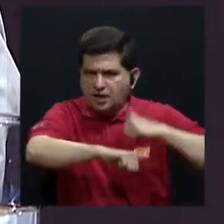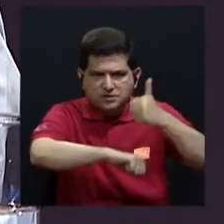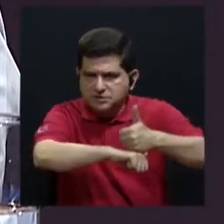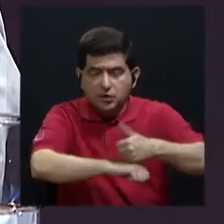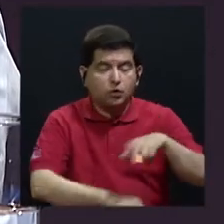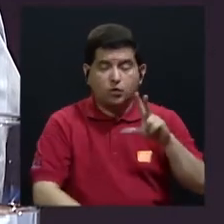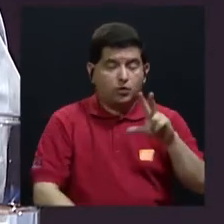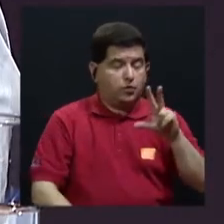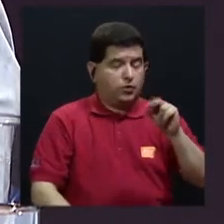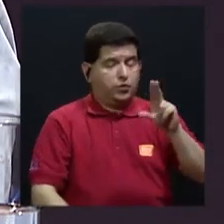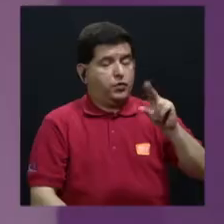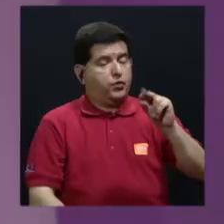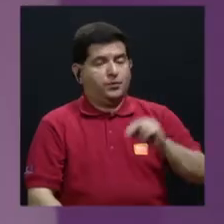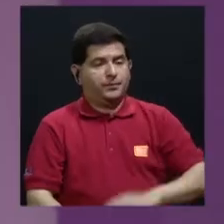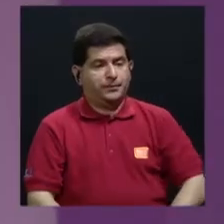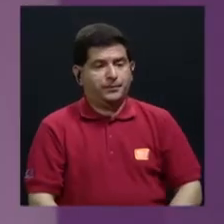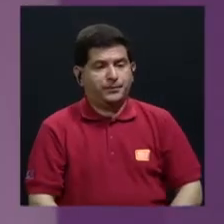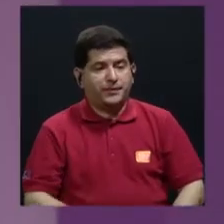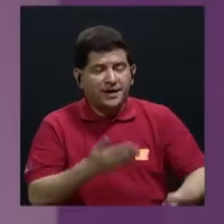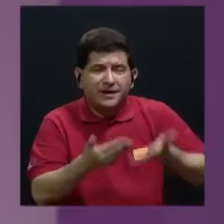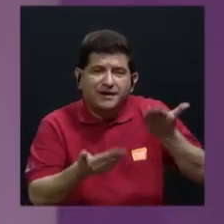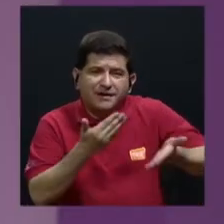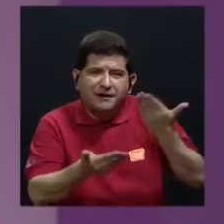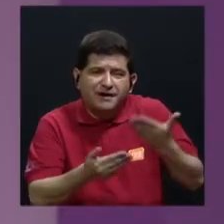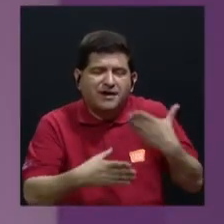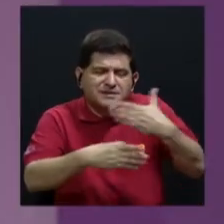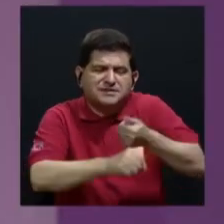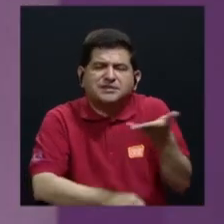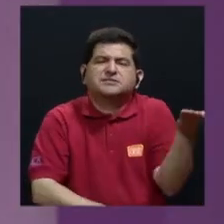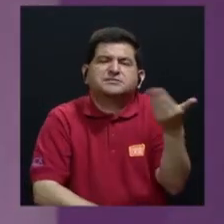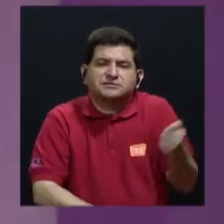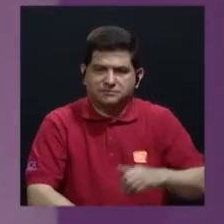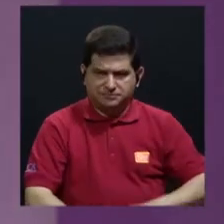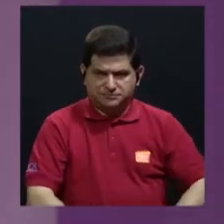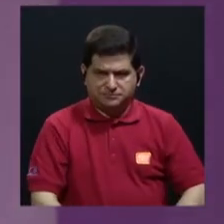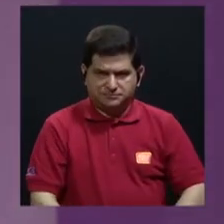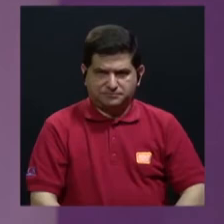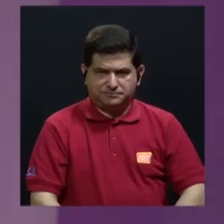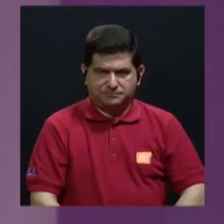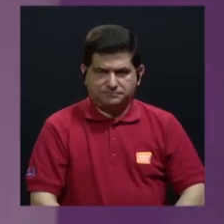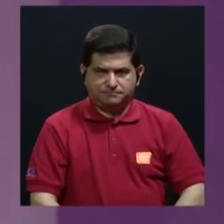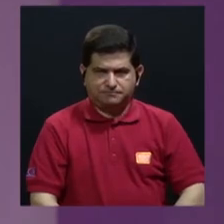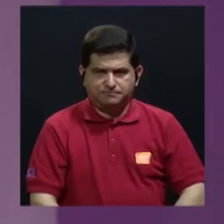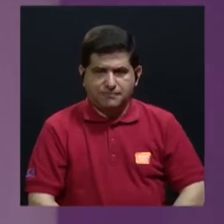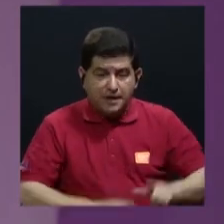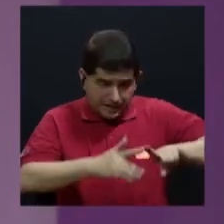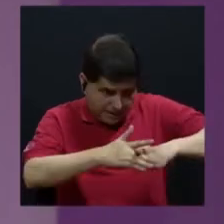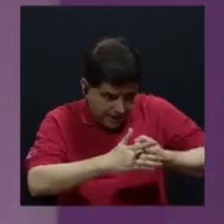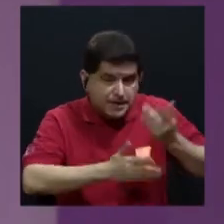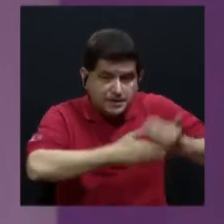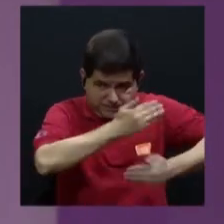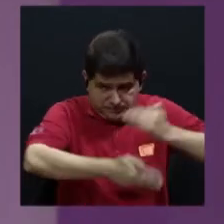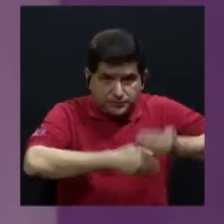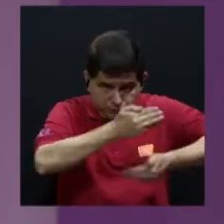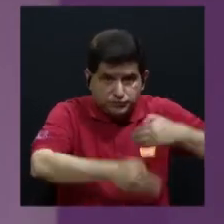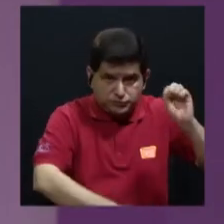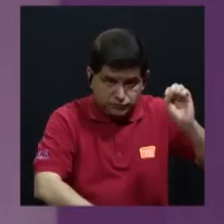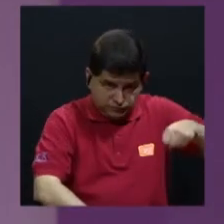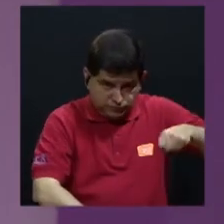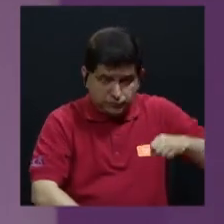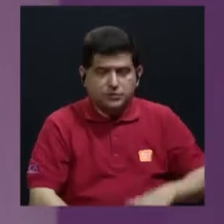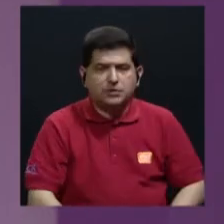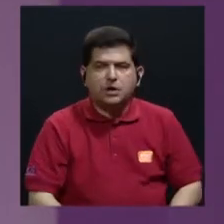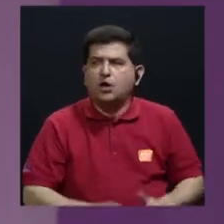No, de hecho prácticamente lo que se hizo fue indiciarlos y